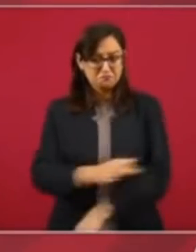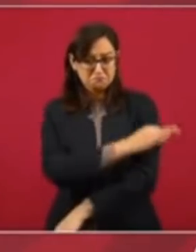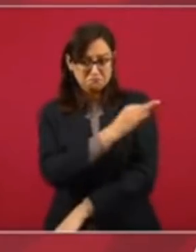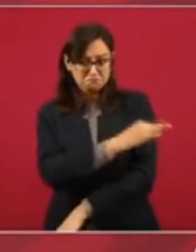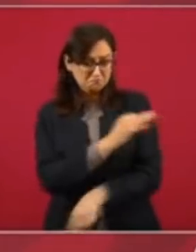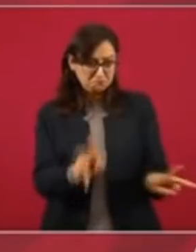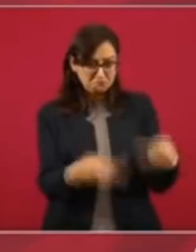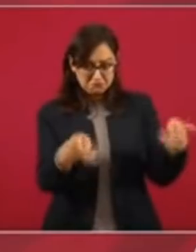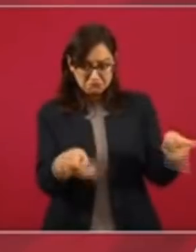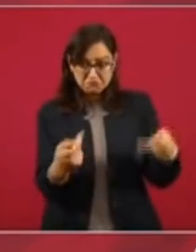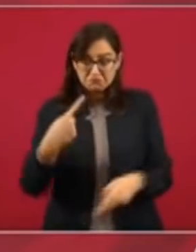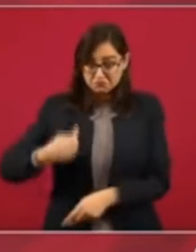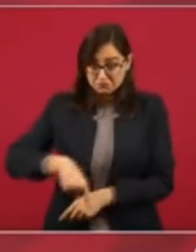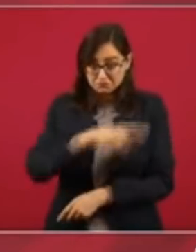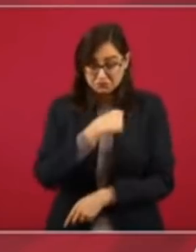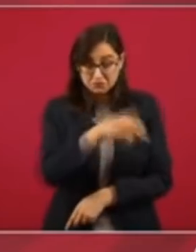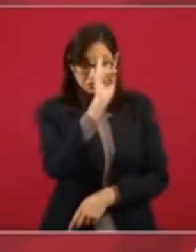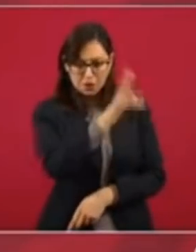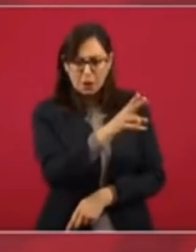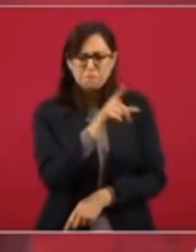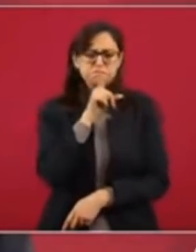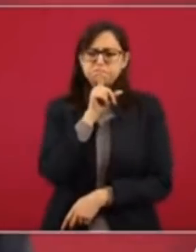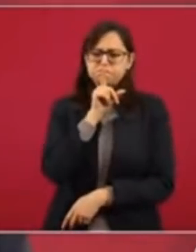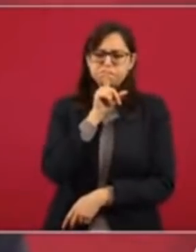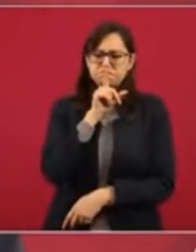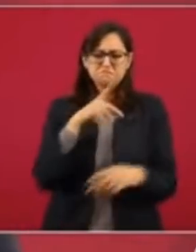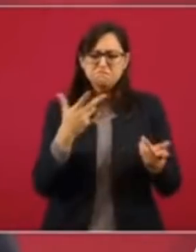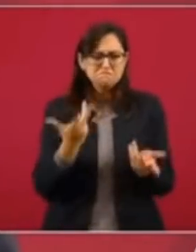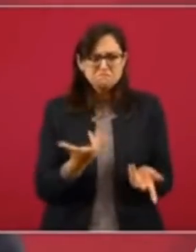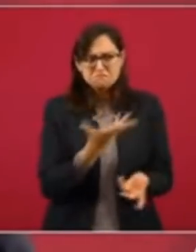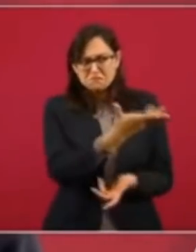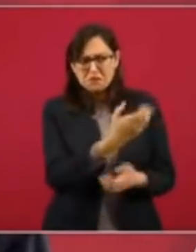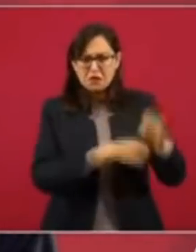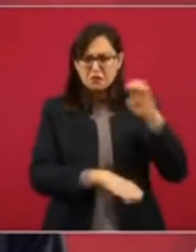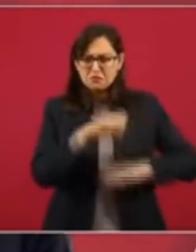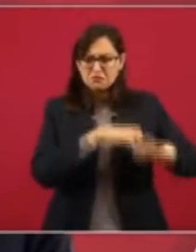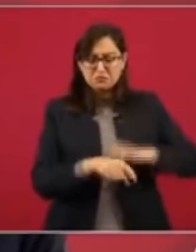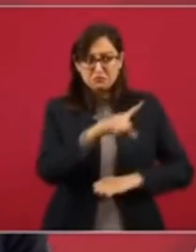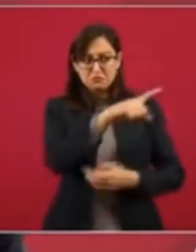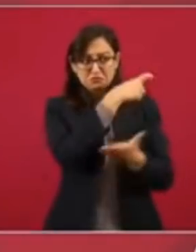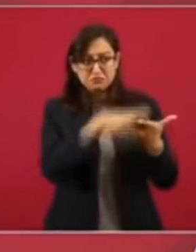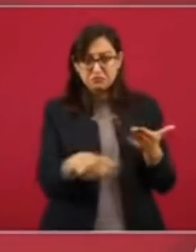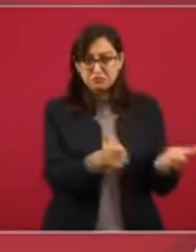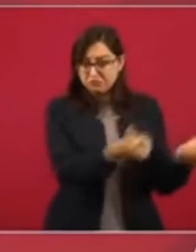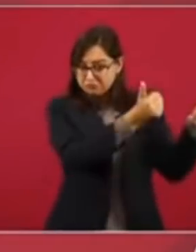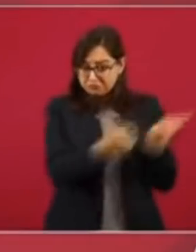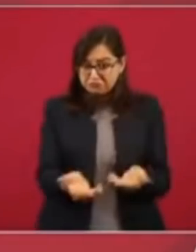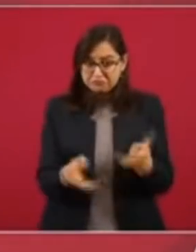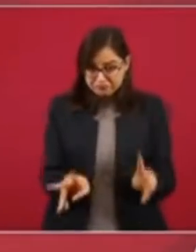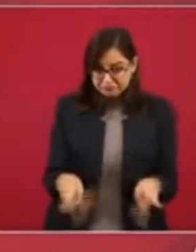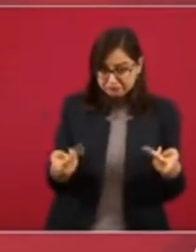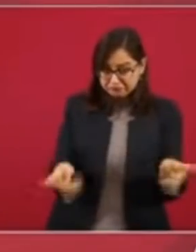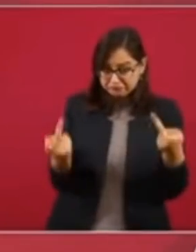que empresas puedan importarla y venderla